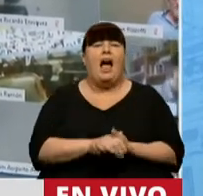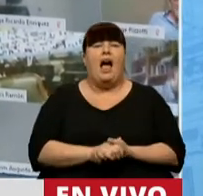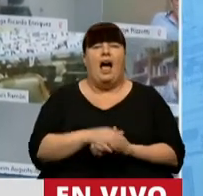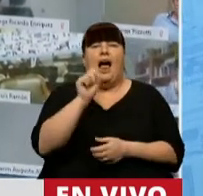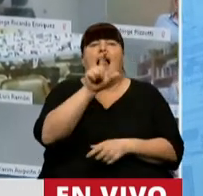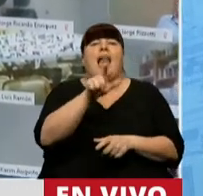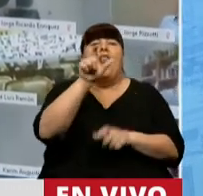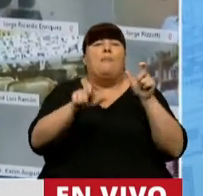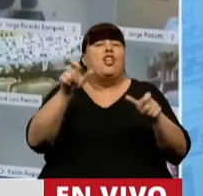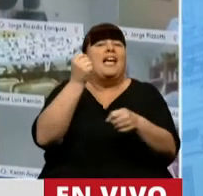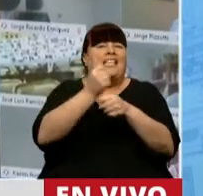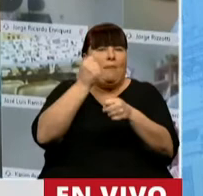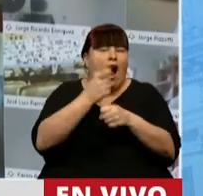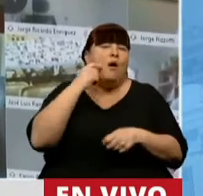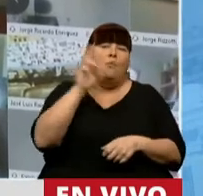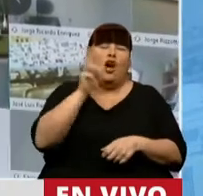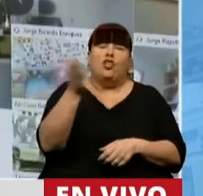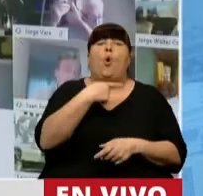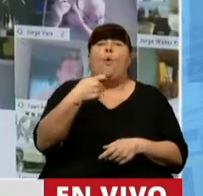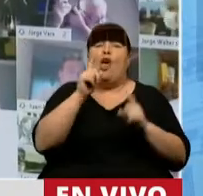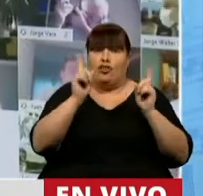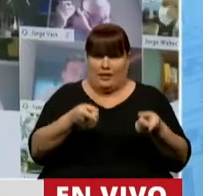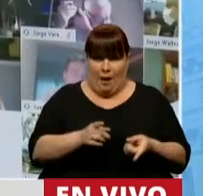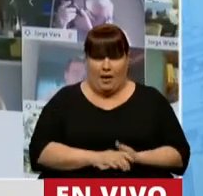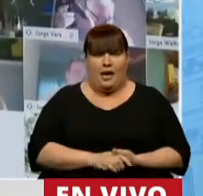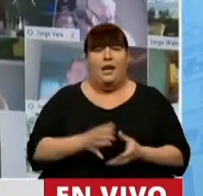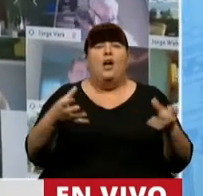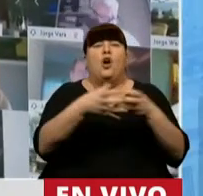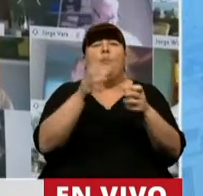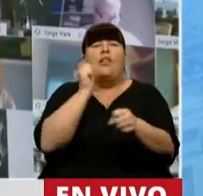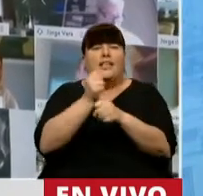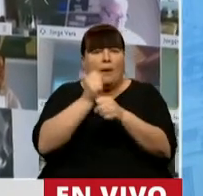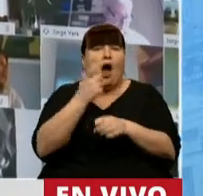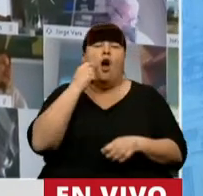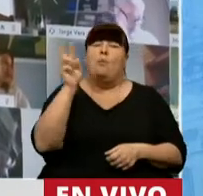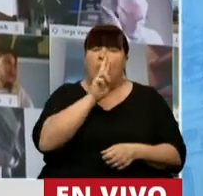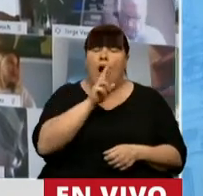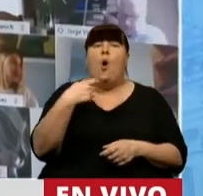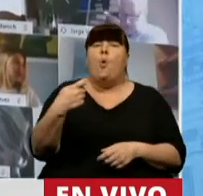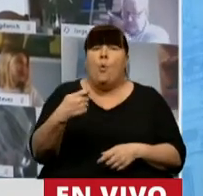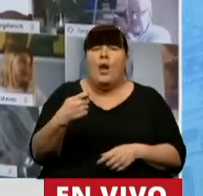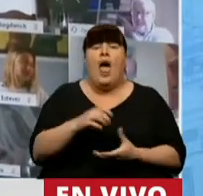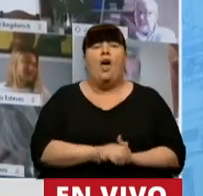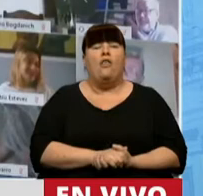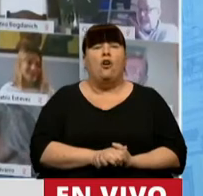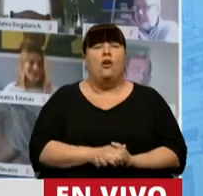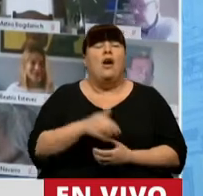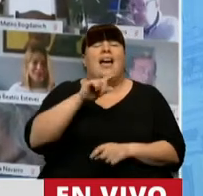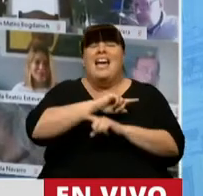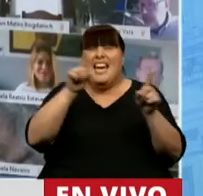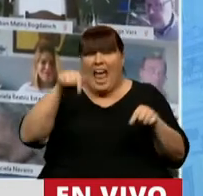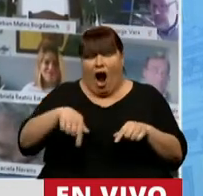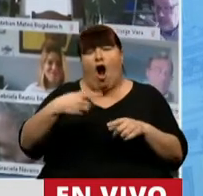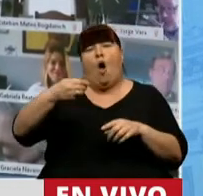los trabajadores y trabajadoras y por los jubilados, ¿no? O organizaciones de trabajadoras, de trabajadores y de jubilados que ni siquiera en esta